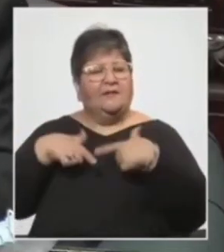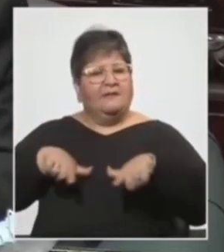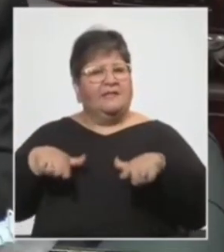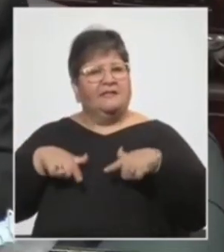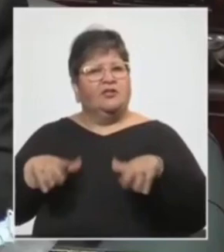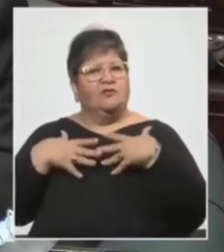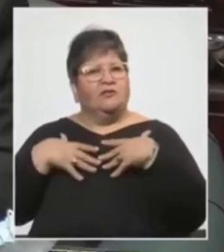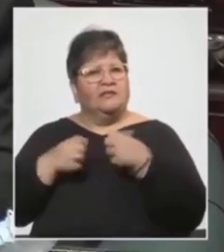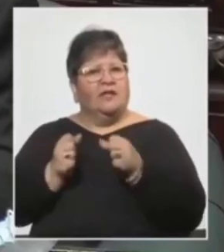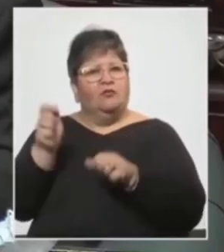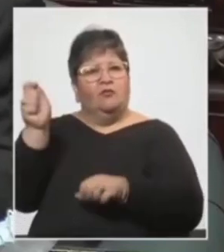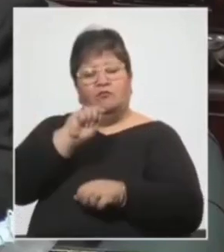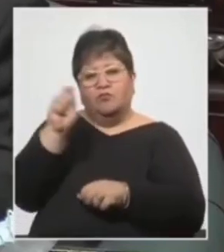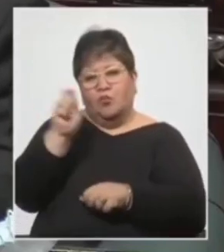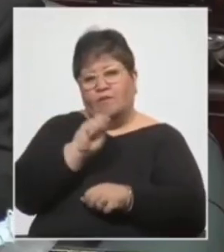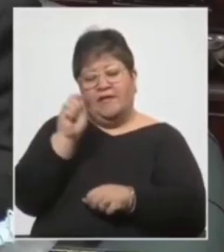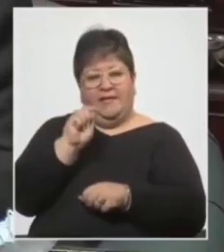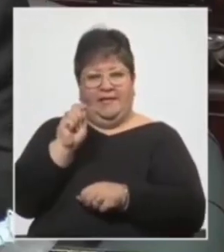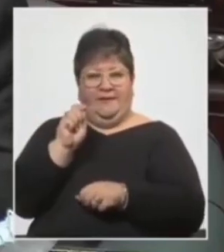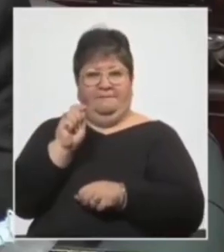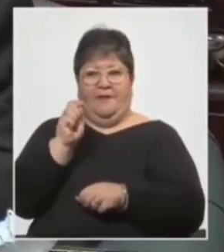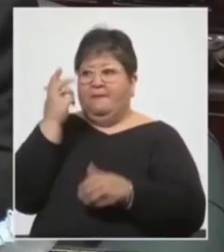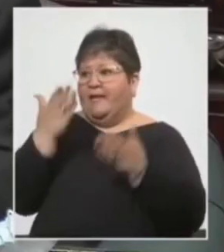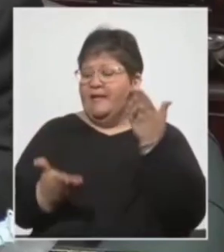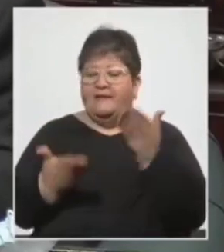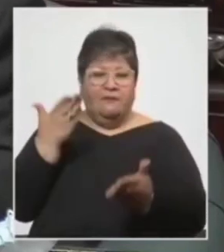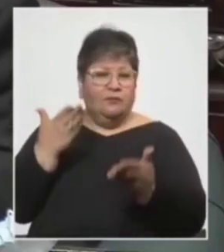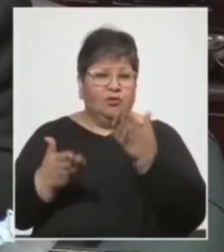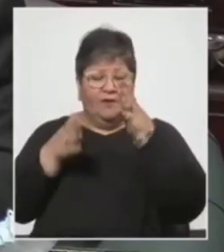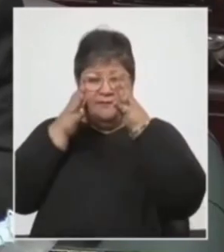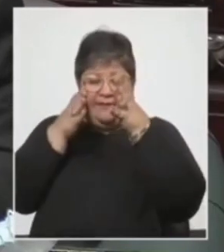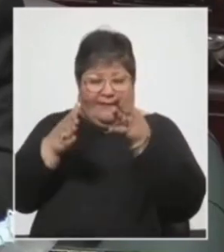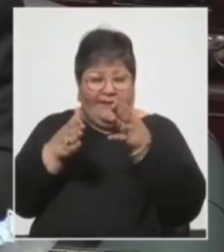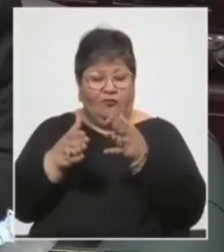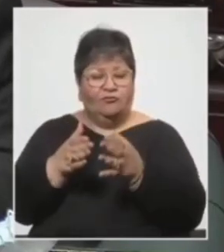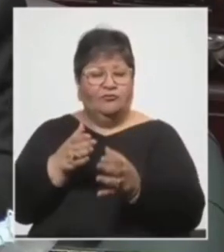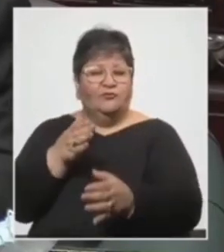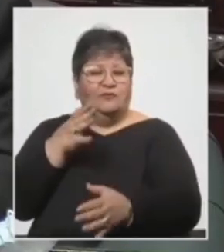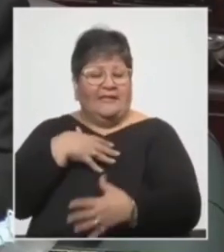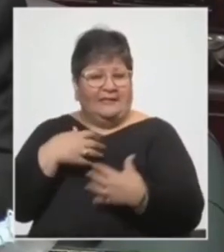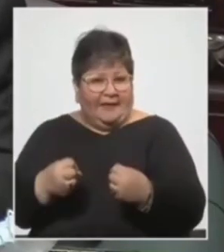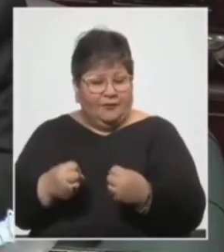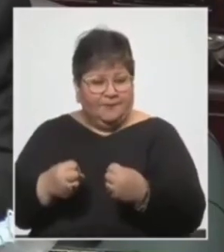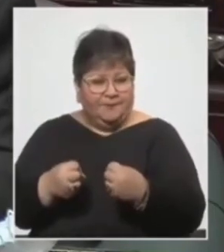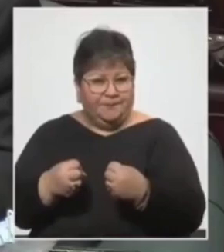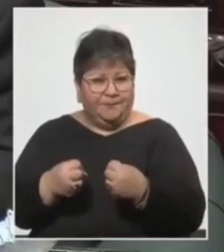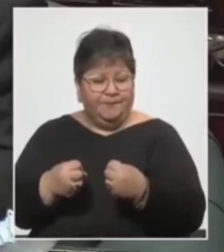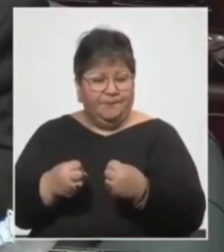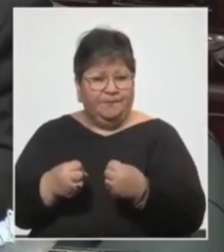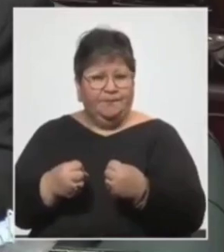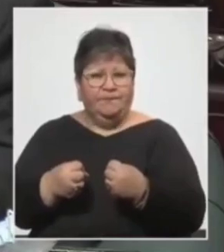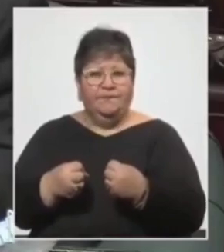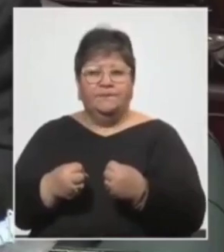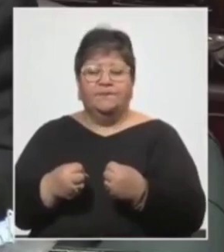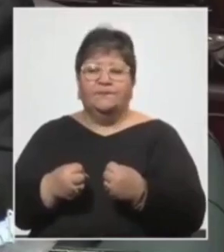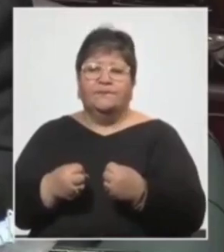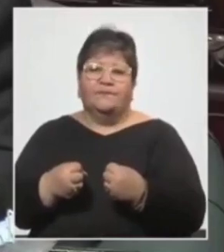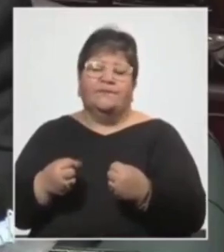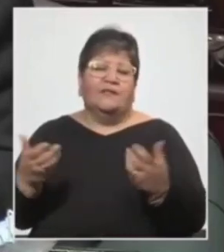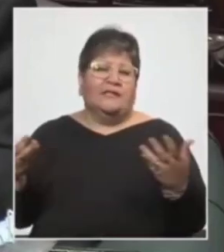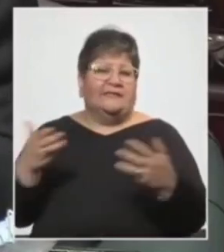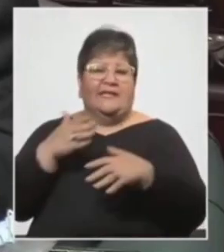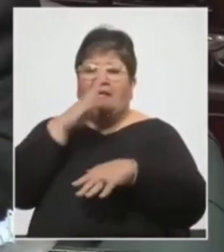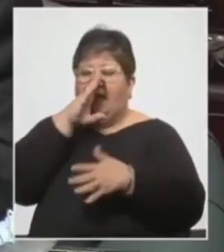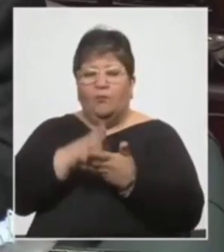Pública para las actuaciones para la evaluación del riesgo sanitario que que dejen en claro que en última instancia la